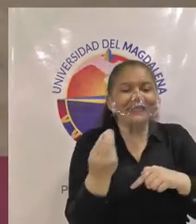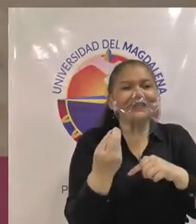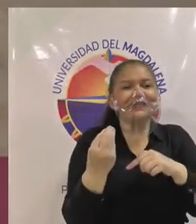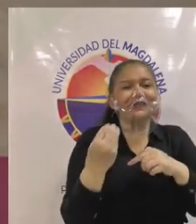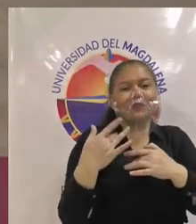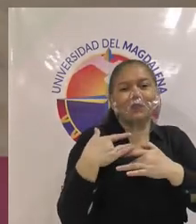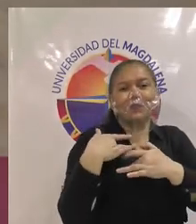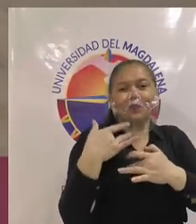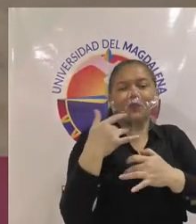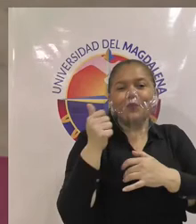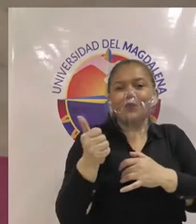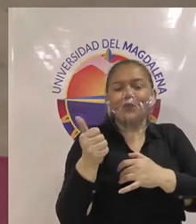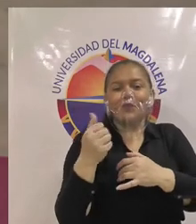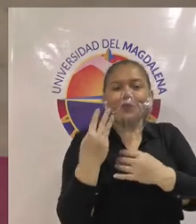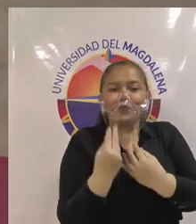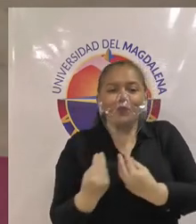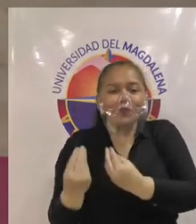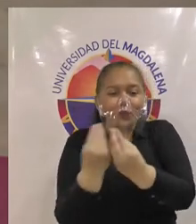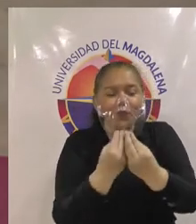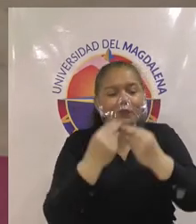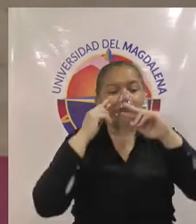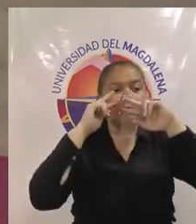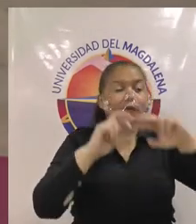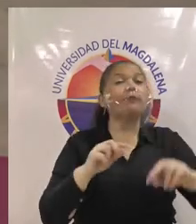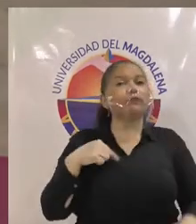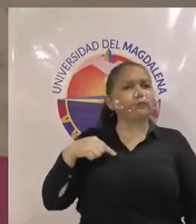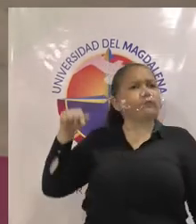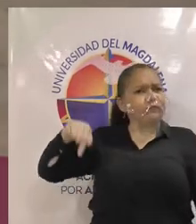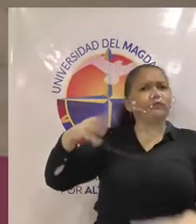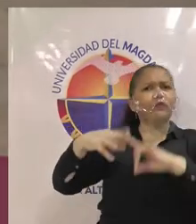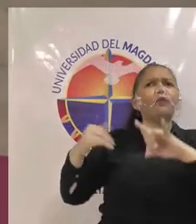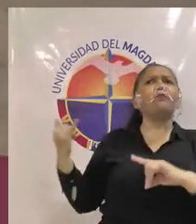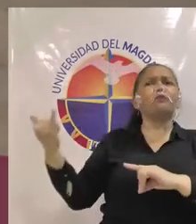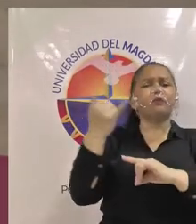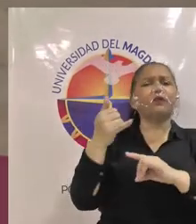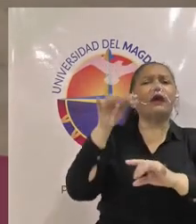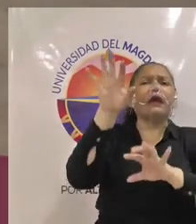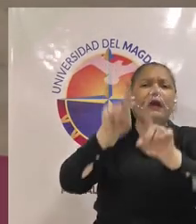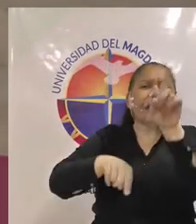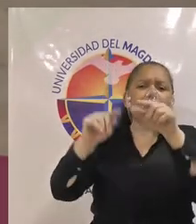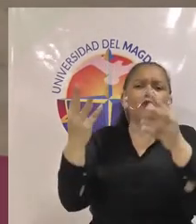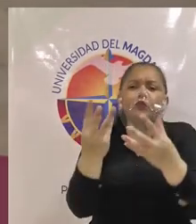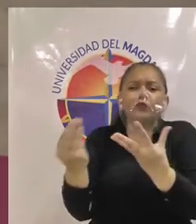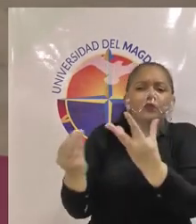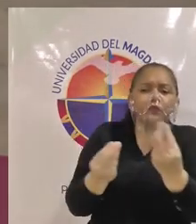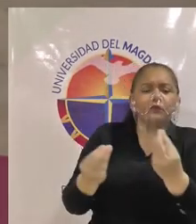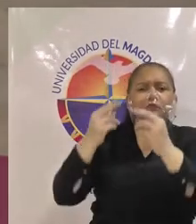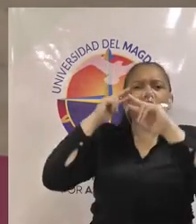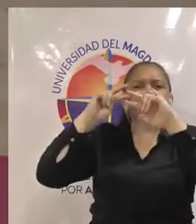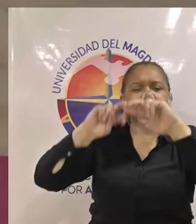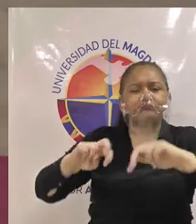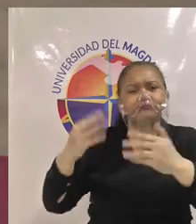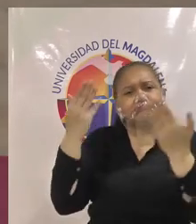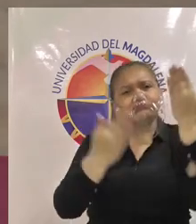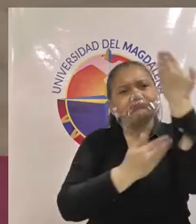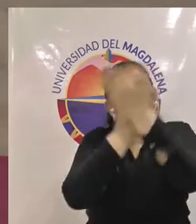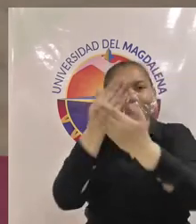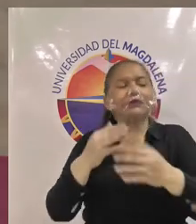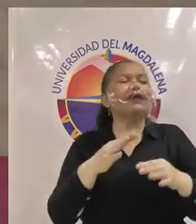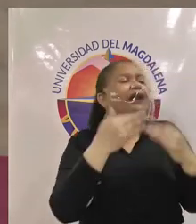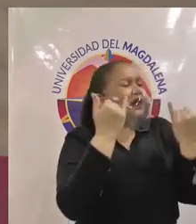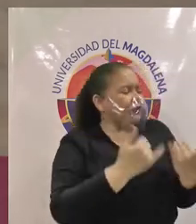universidad del Magdalena ya hay semilleros de investigación ya hay grupos de investigación que es lo que nosotros queremos llevar básicamente